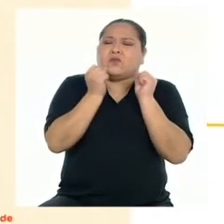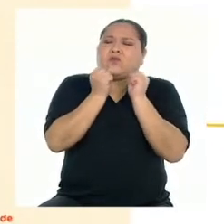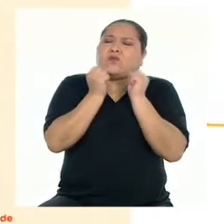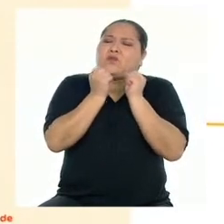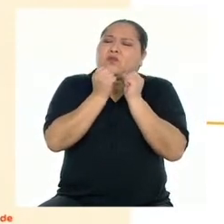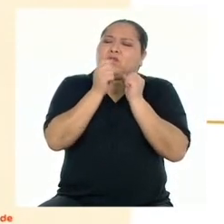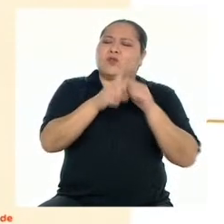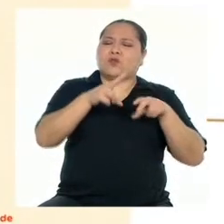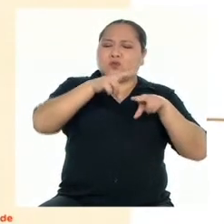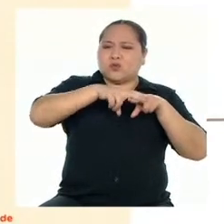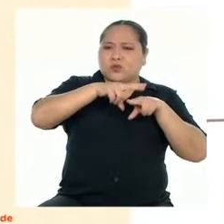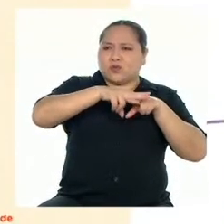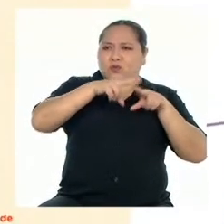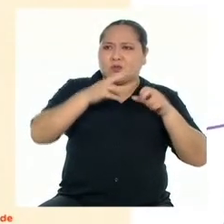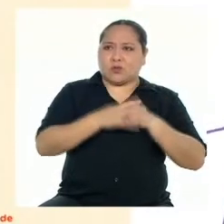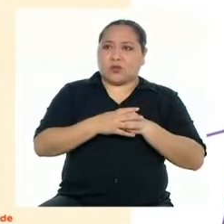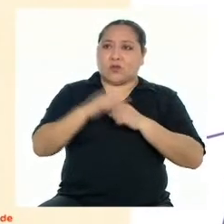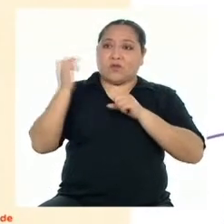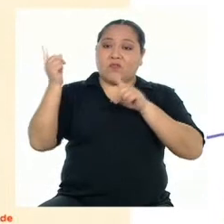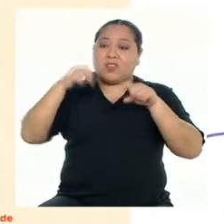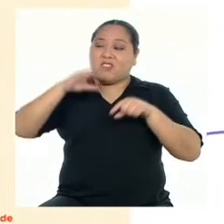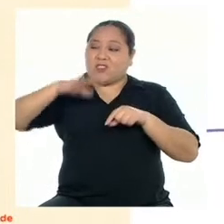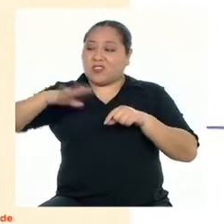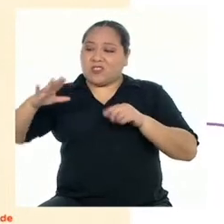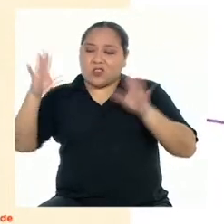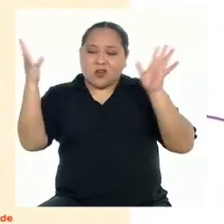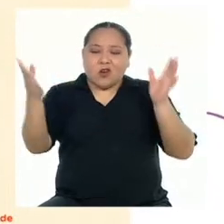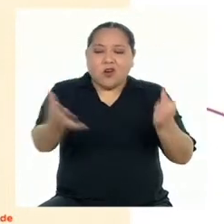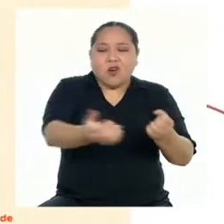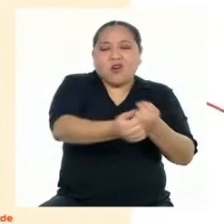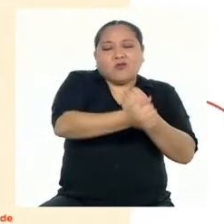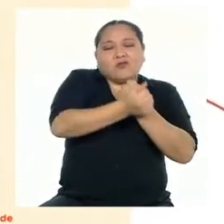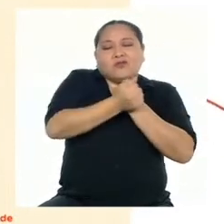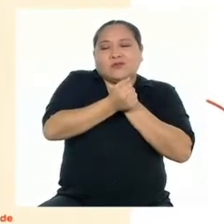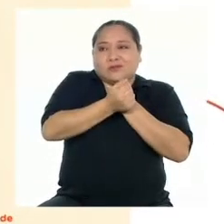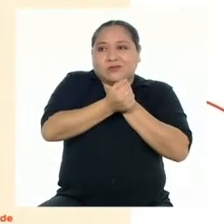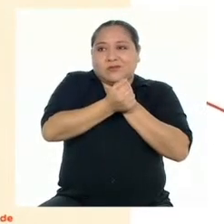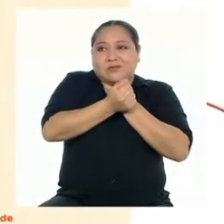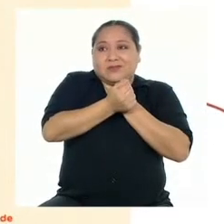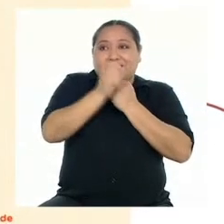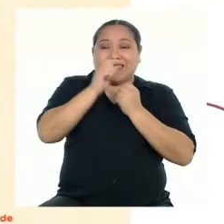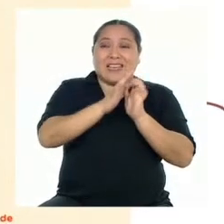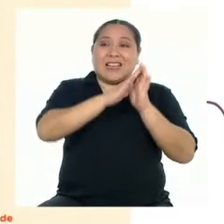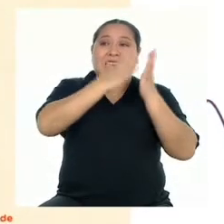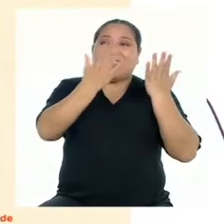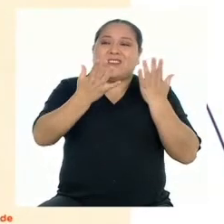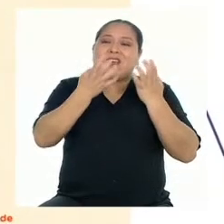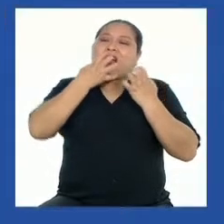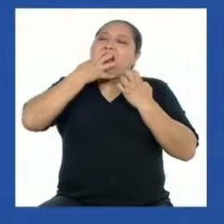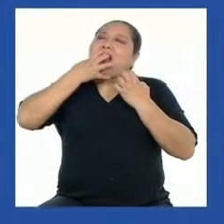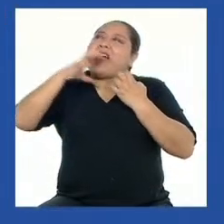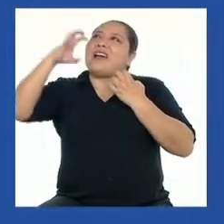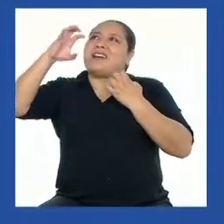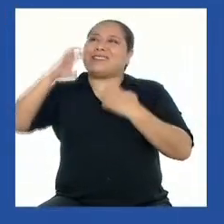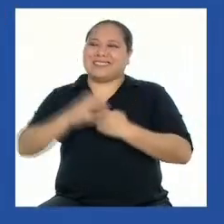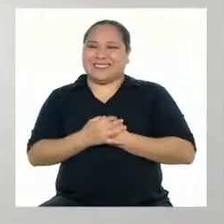frío en su sillón. Vino un niño, lo cogió en sus manos y el libro entró en calor.